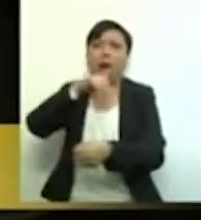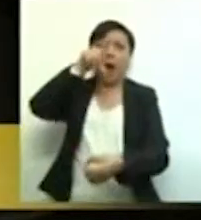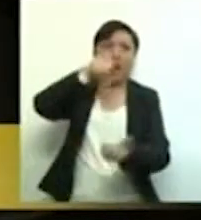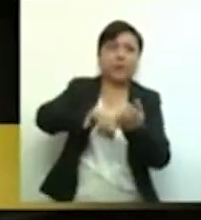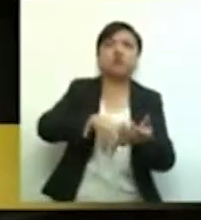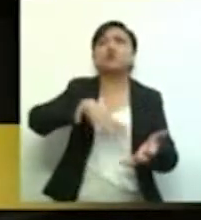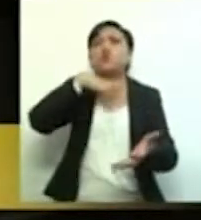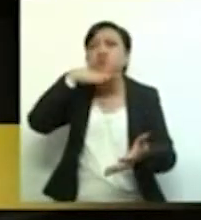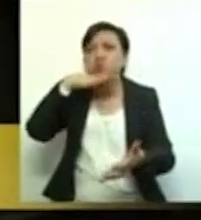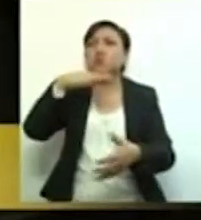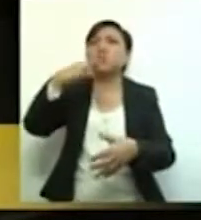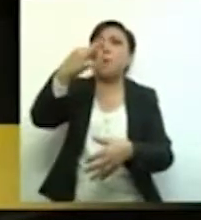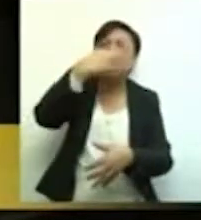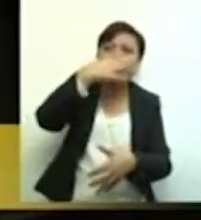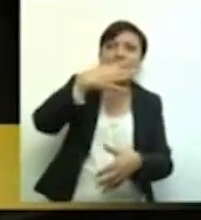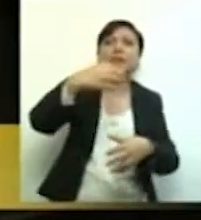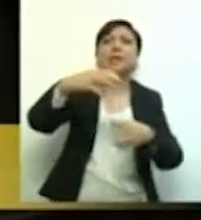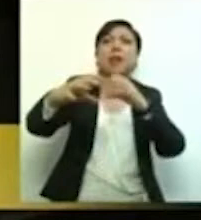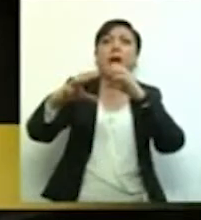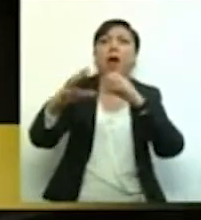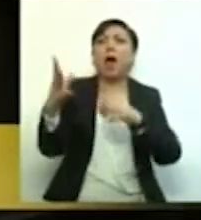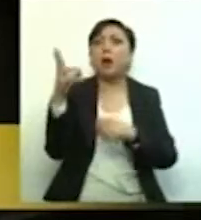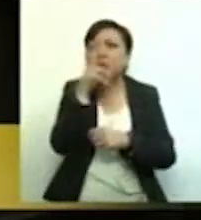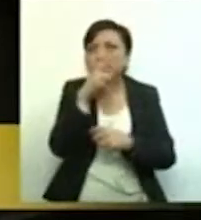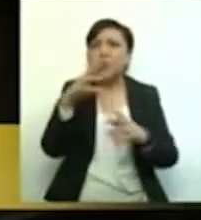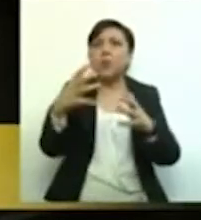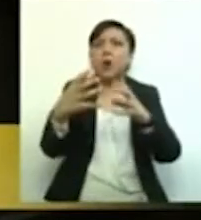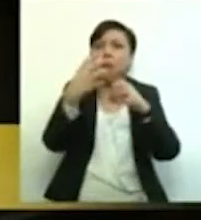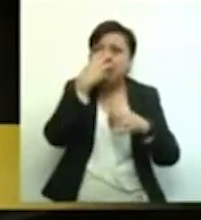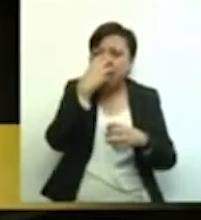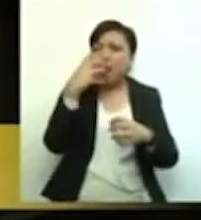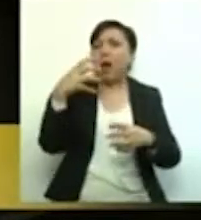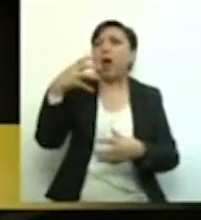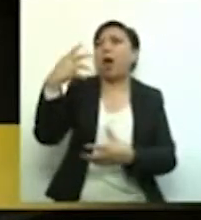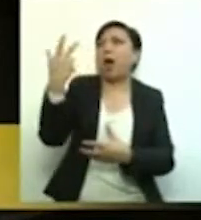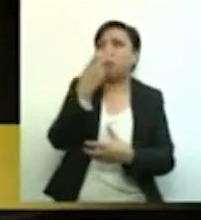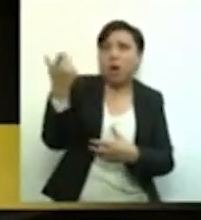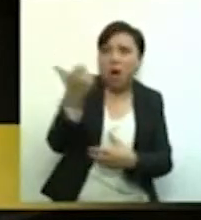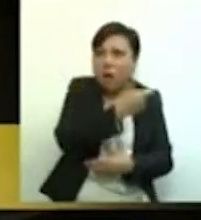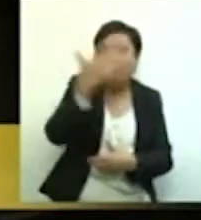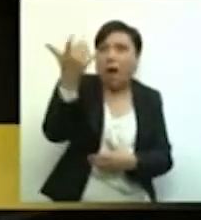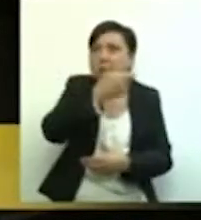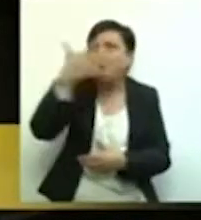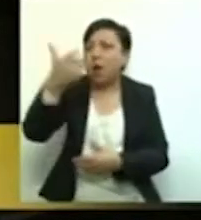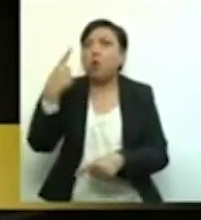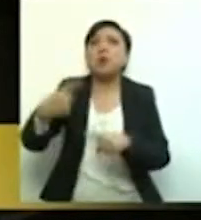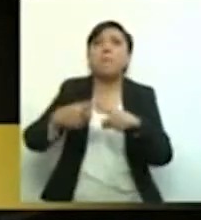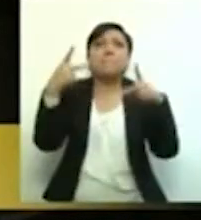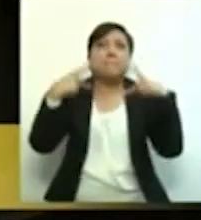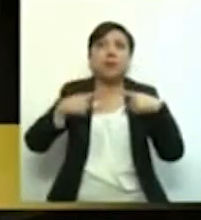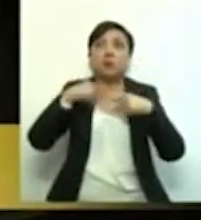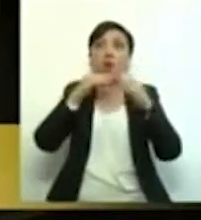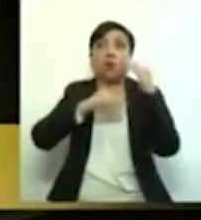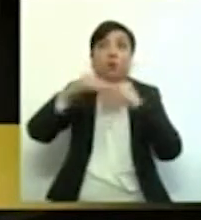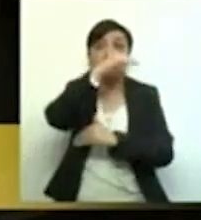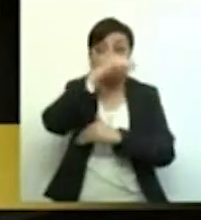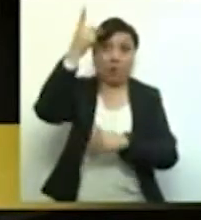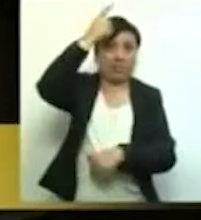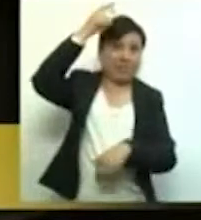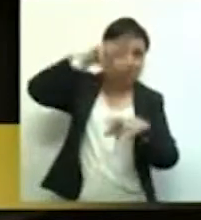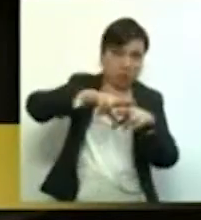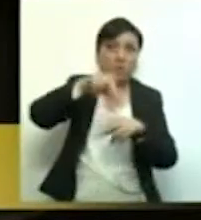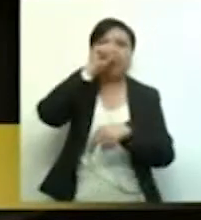de medicinas y ventiladores para el COVID con sobreprecio y esto lo hicieron directivos y familiares de